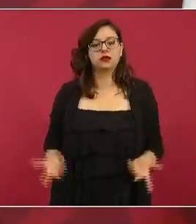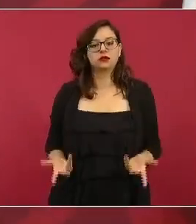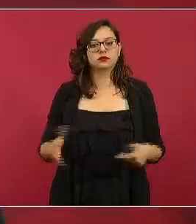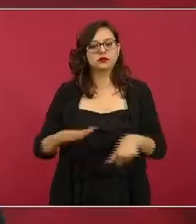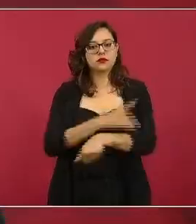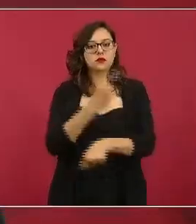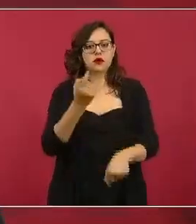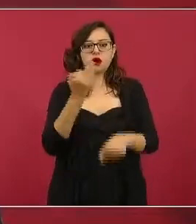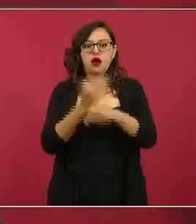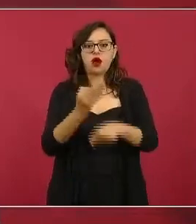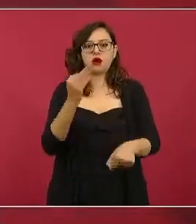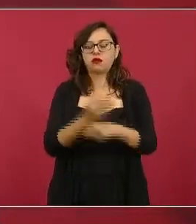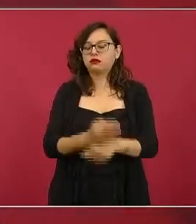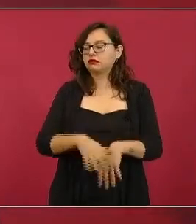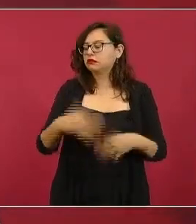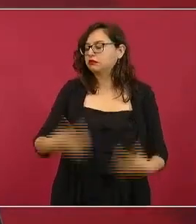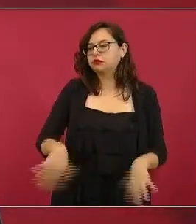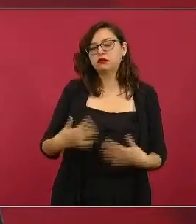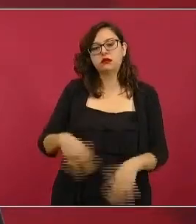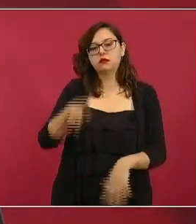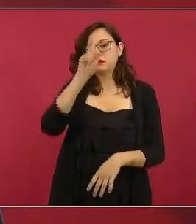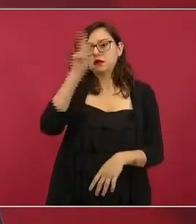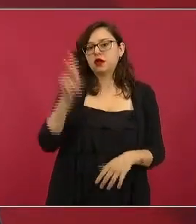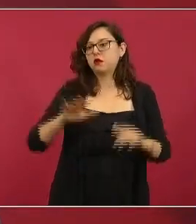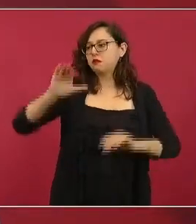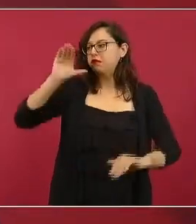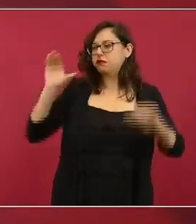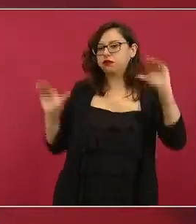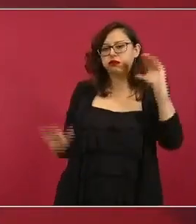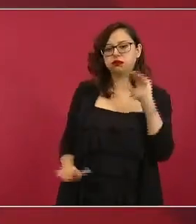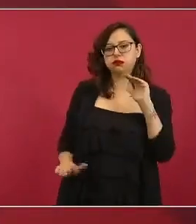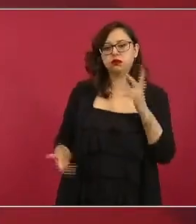y social del antiguo régimen